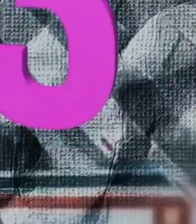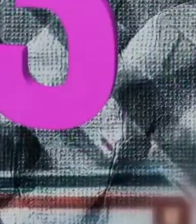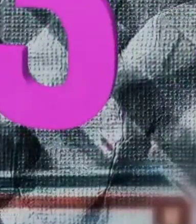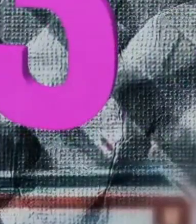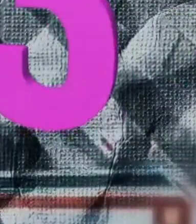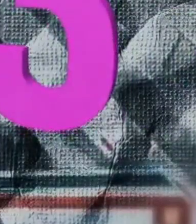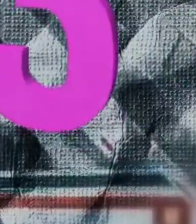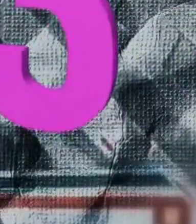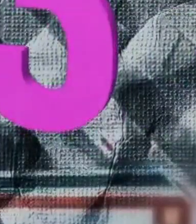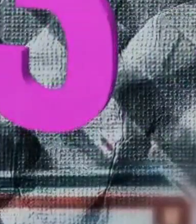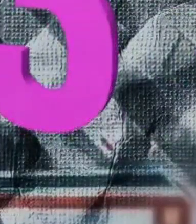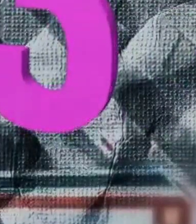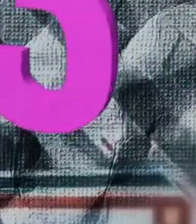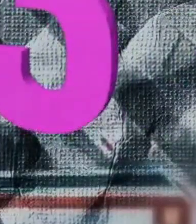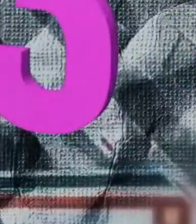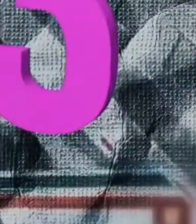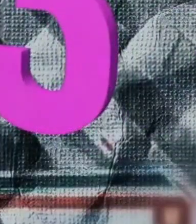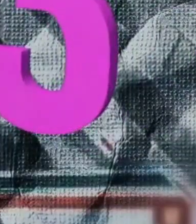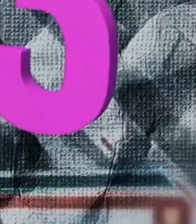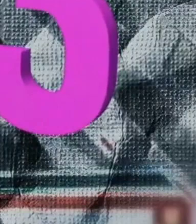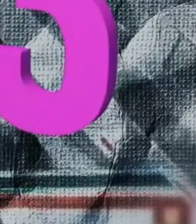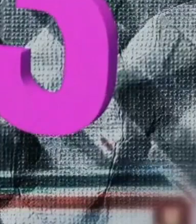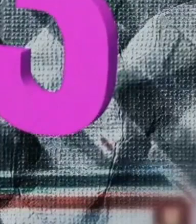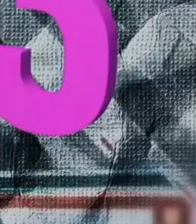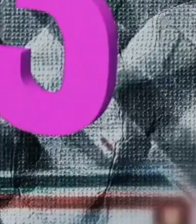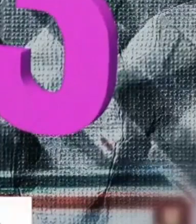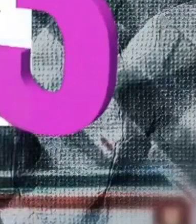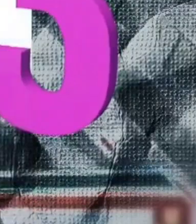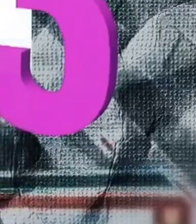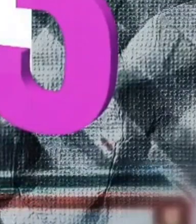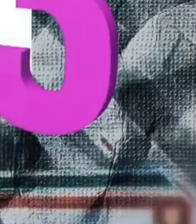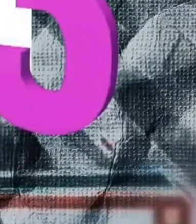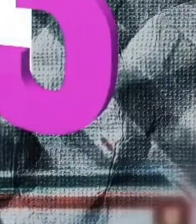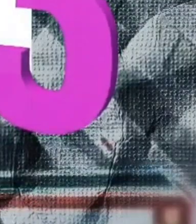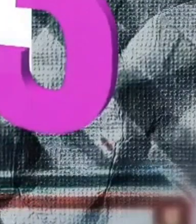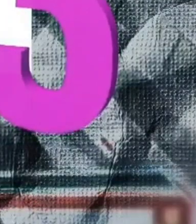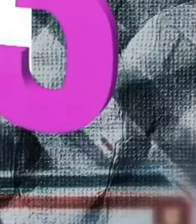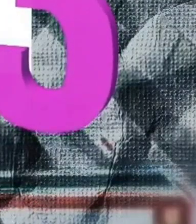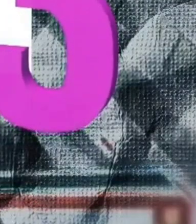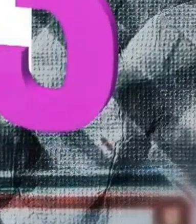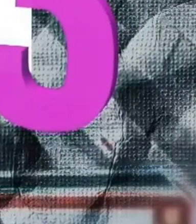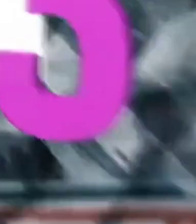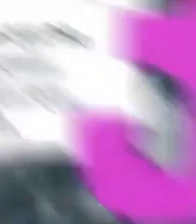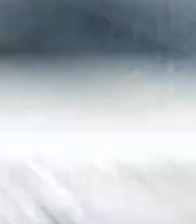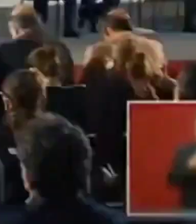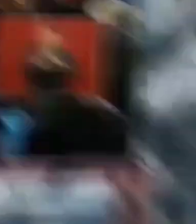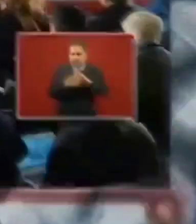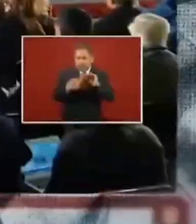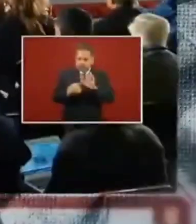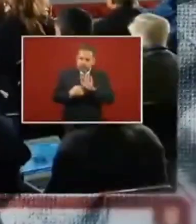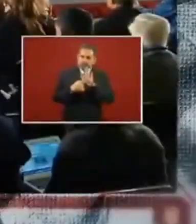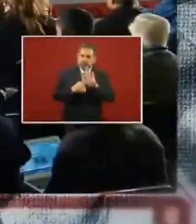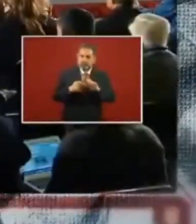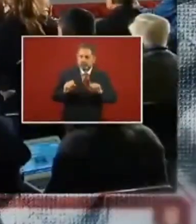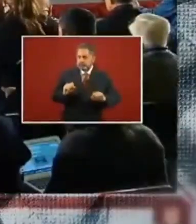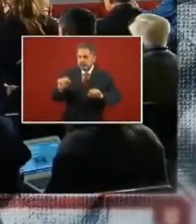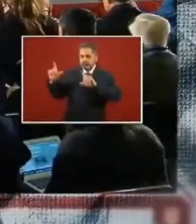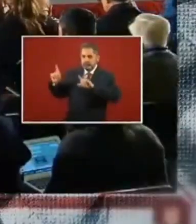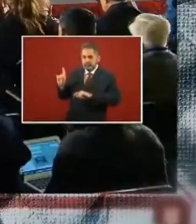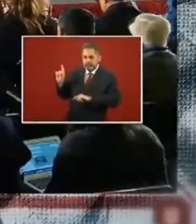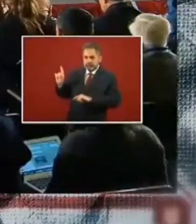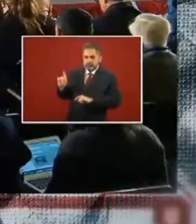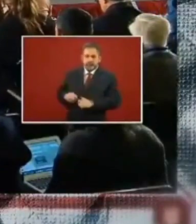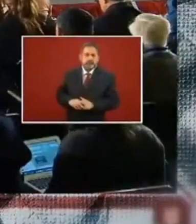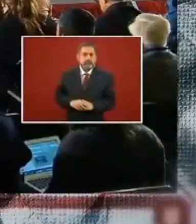presidencial no se podía vender porque no le pertenecía al gobierno de México. En la conferencia de prensa del 7 de febrero